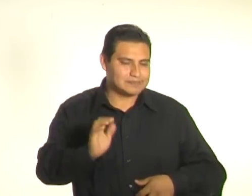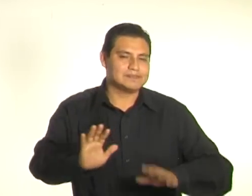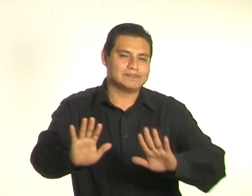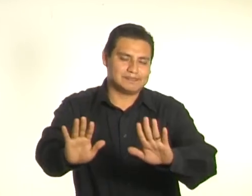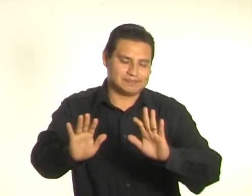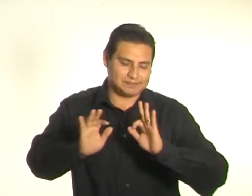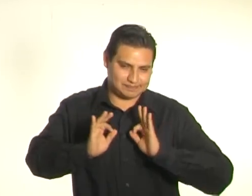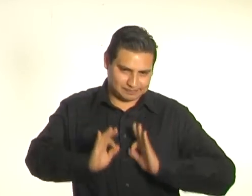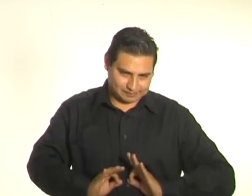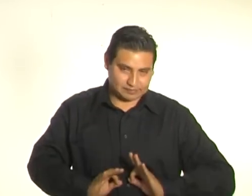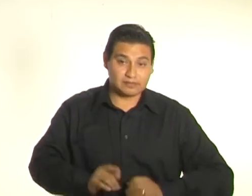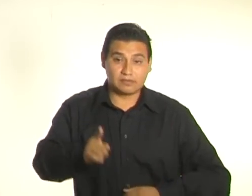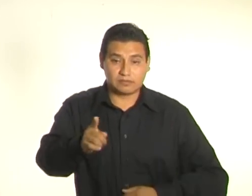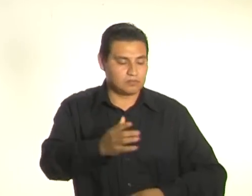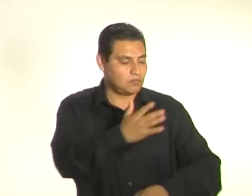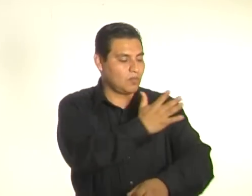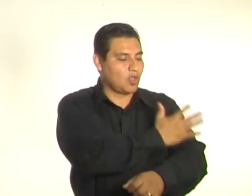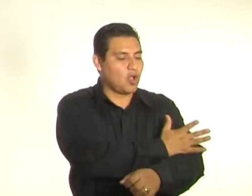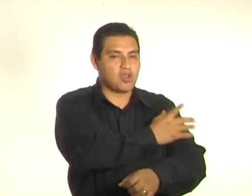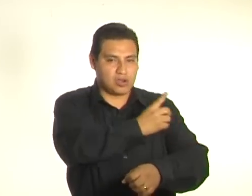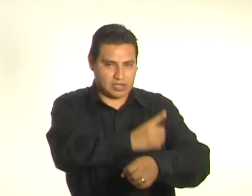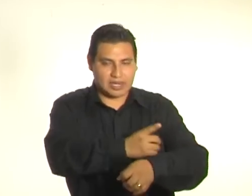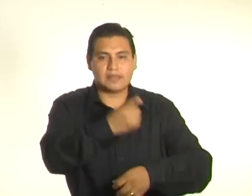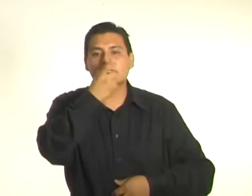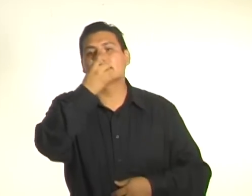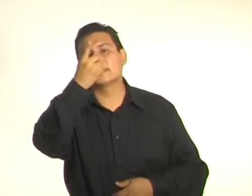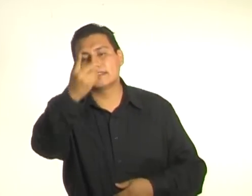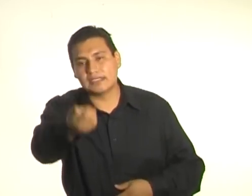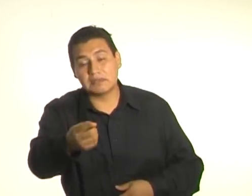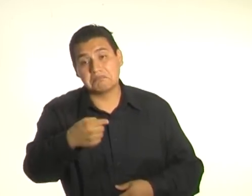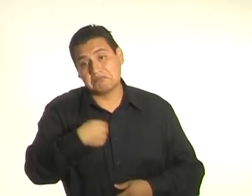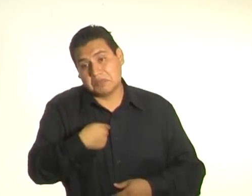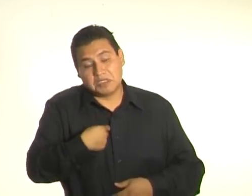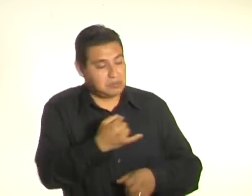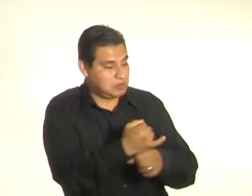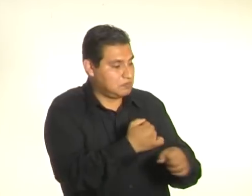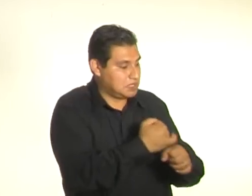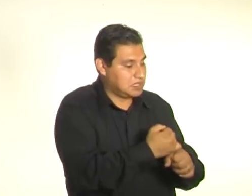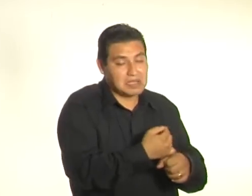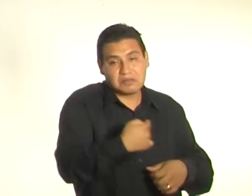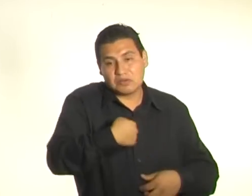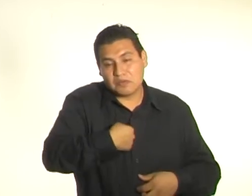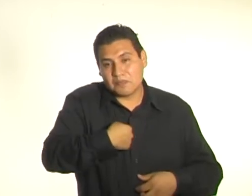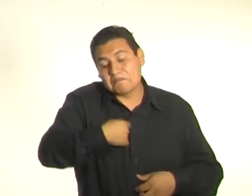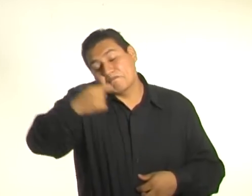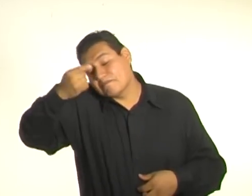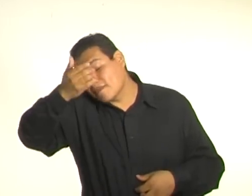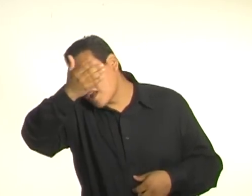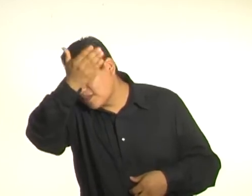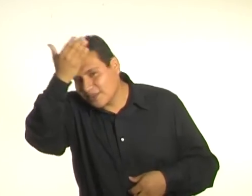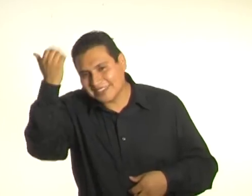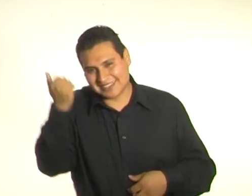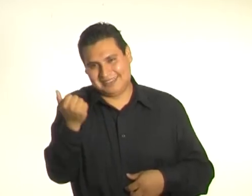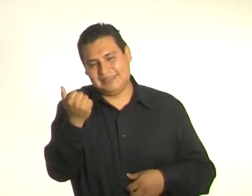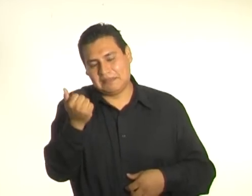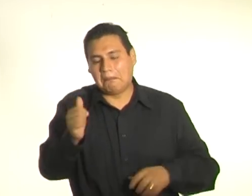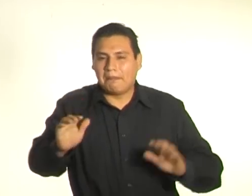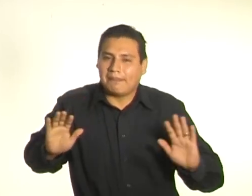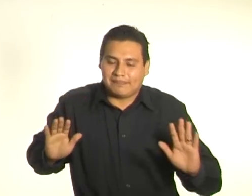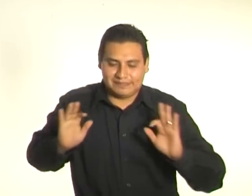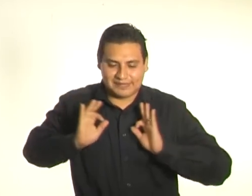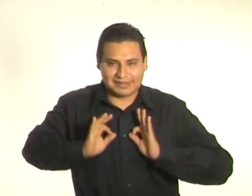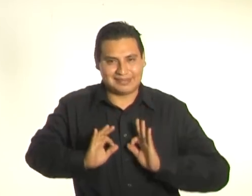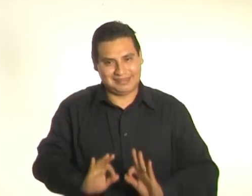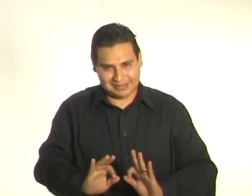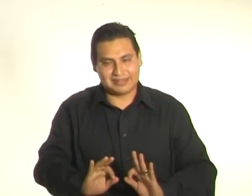ser honestos, ¿ok? Ser honestos. Uno no sé. Y ahí es donde podemos aprovechar para